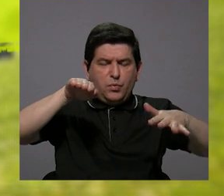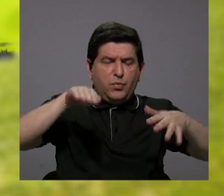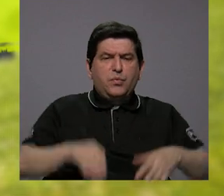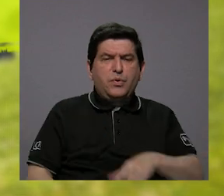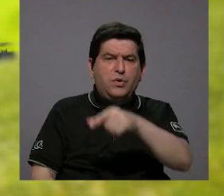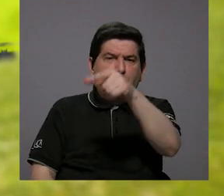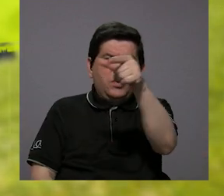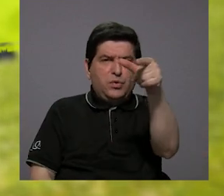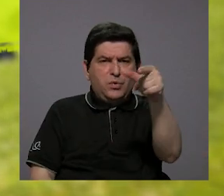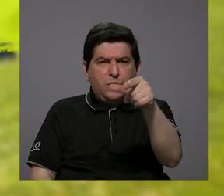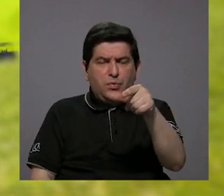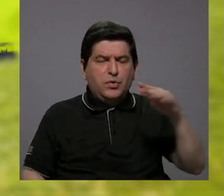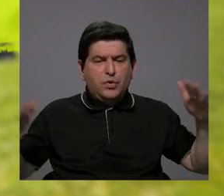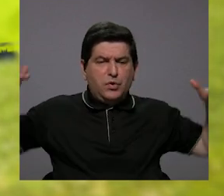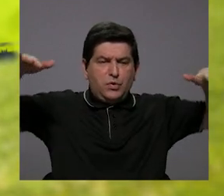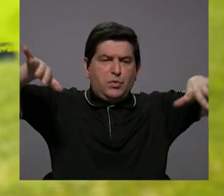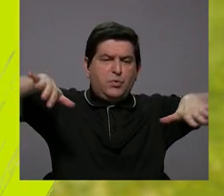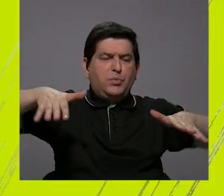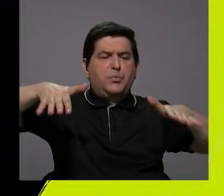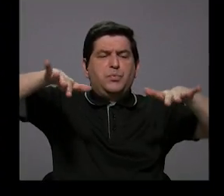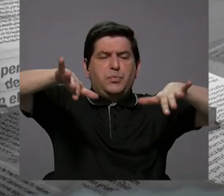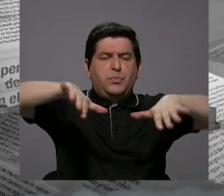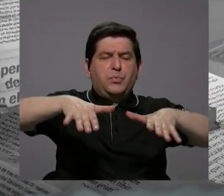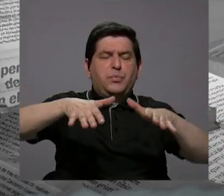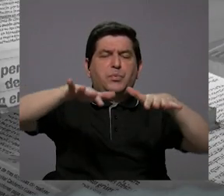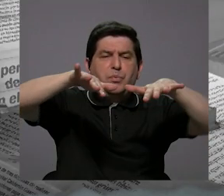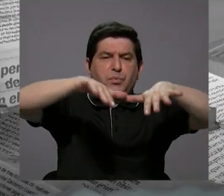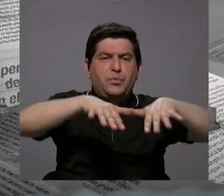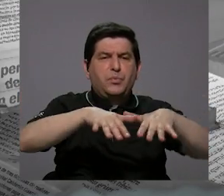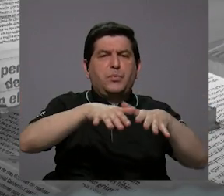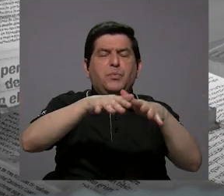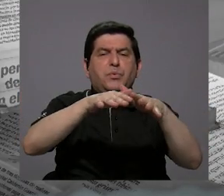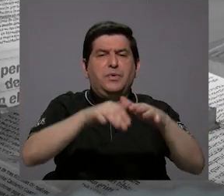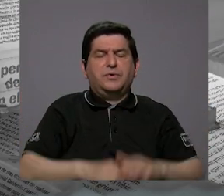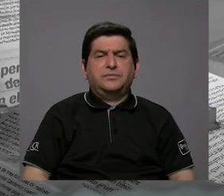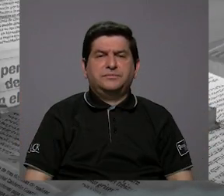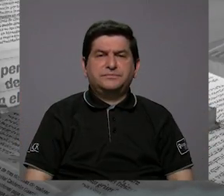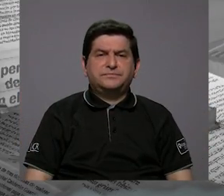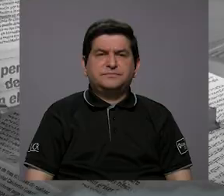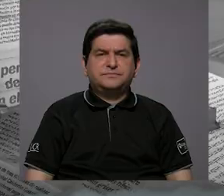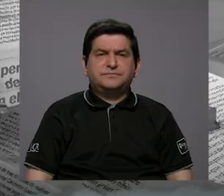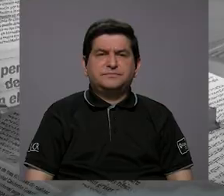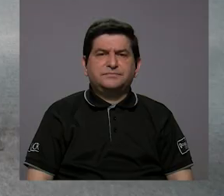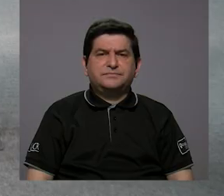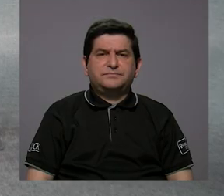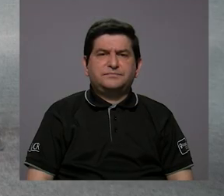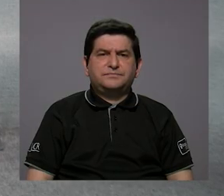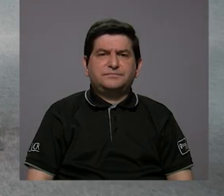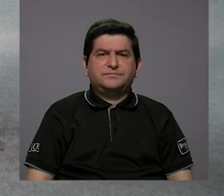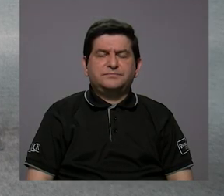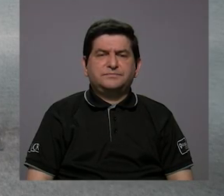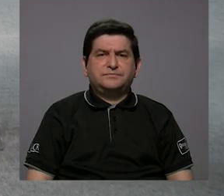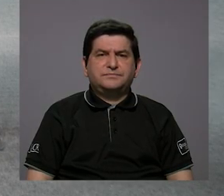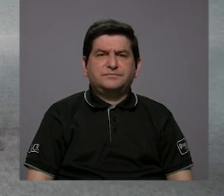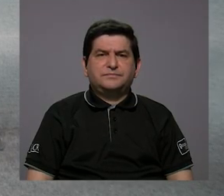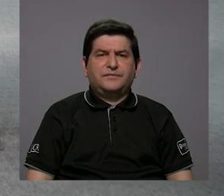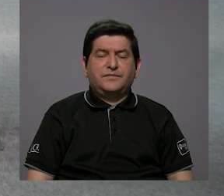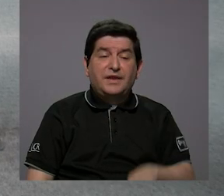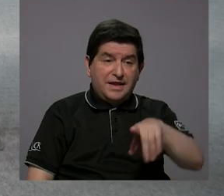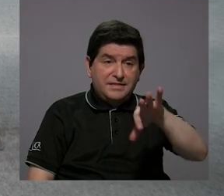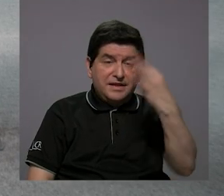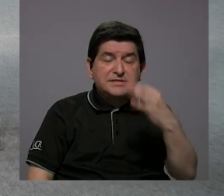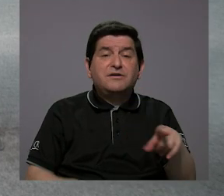agua, después de un aguacero o durante el aguacero fluye sobre la superficie del terreno y se va